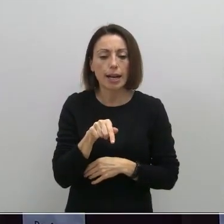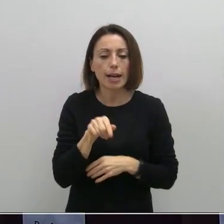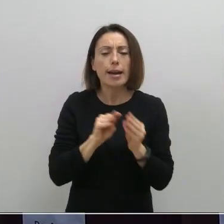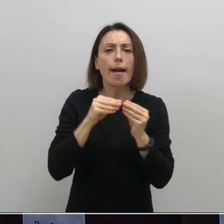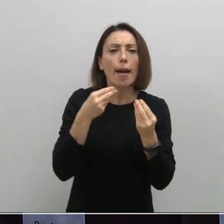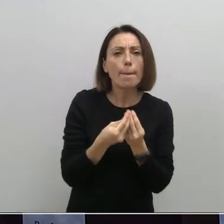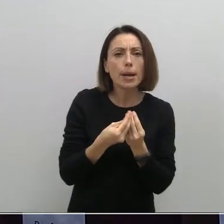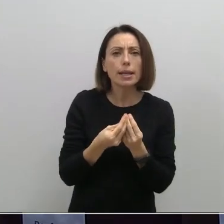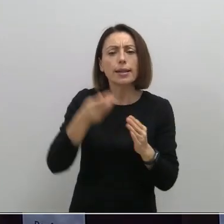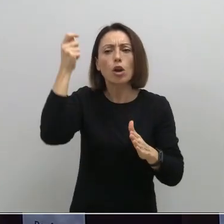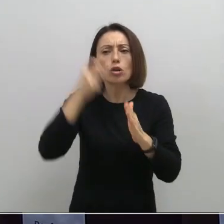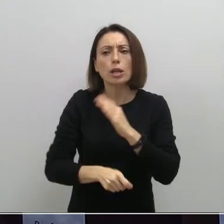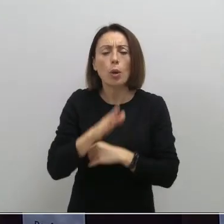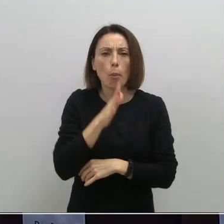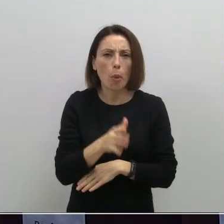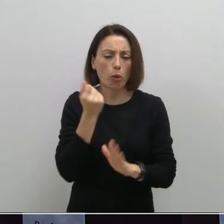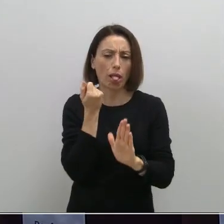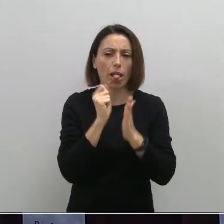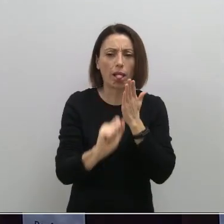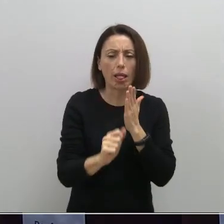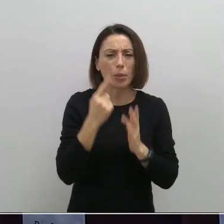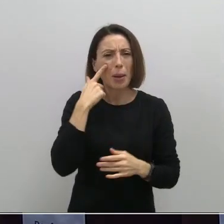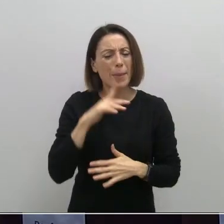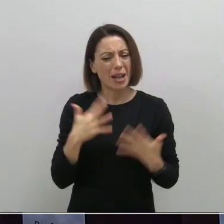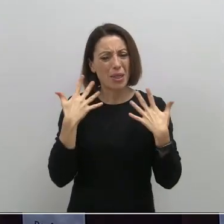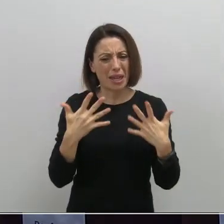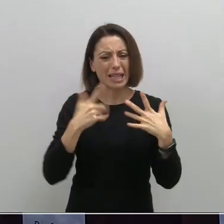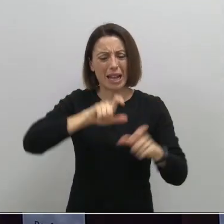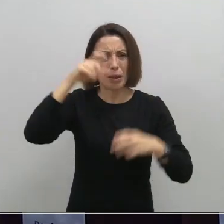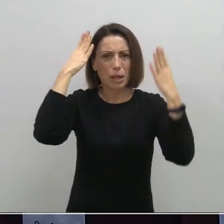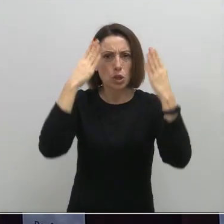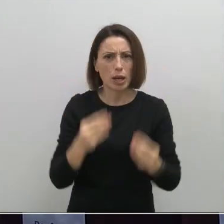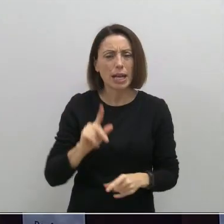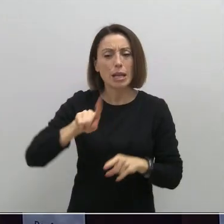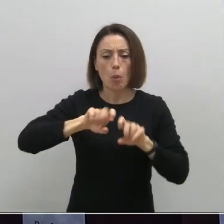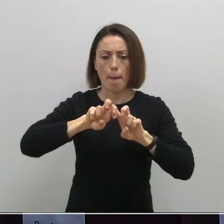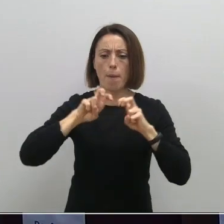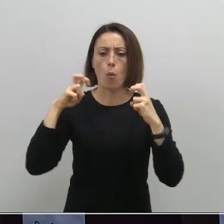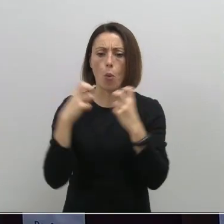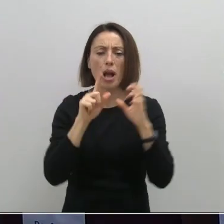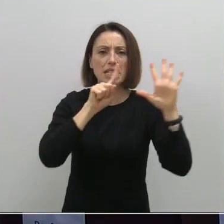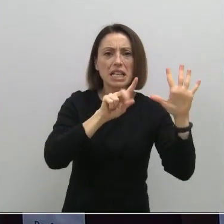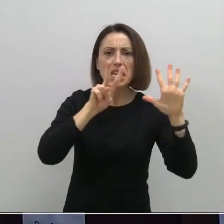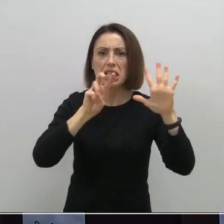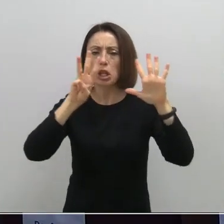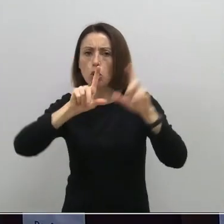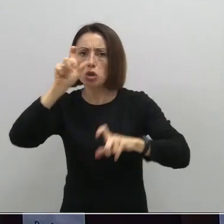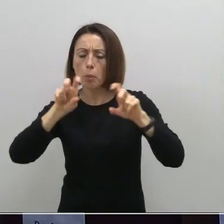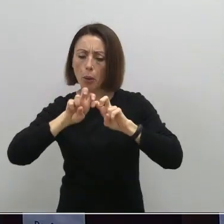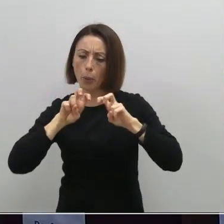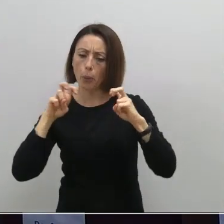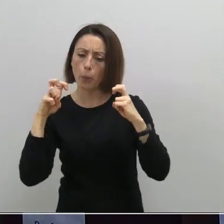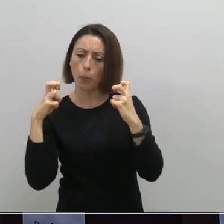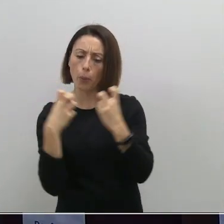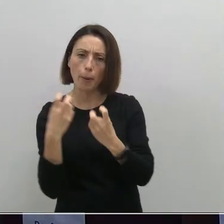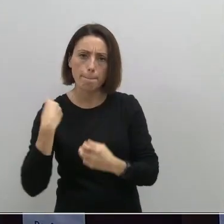sanciones por incumplimientos, porque la sensación ha sido de terrazas muy llenas. Y luego, por ejemplo, de mesas con seis, siete, ocho personas en la